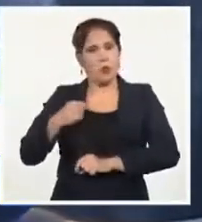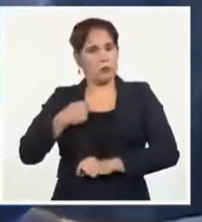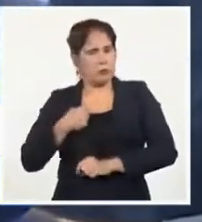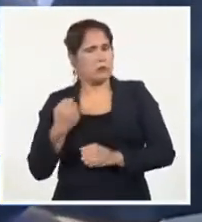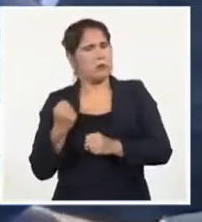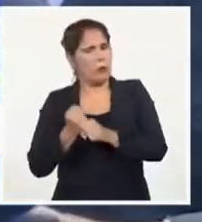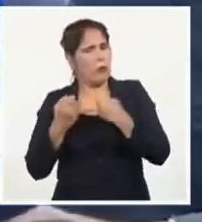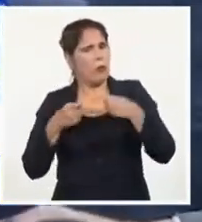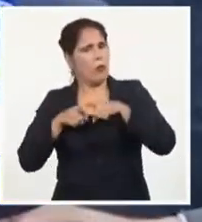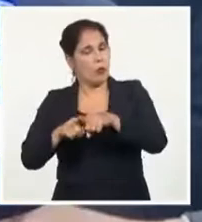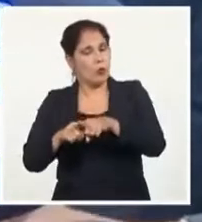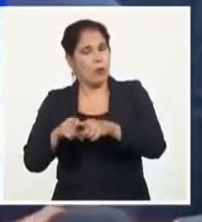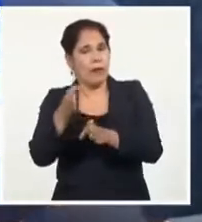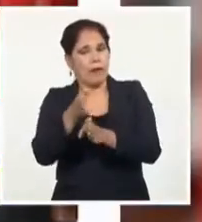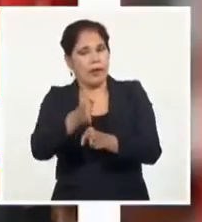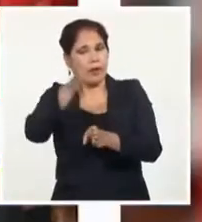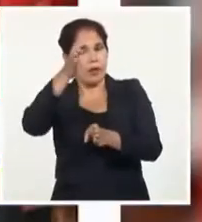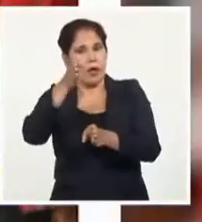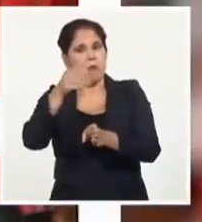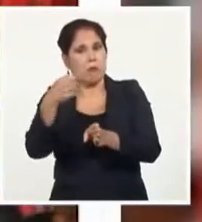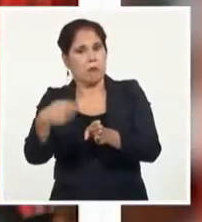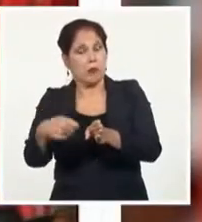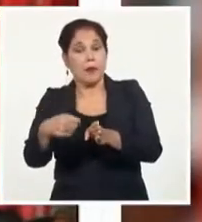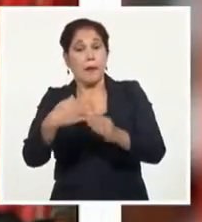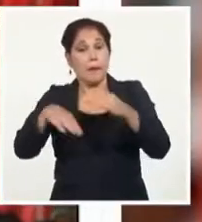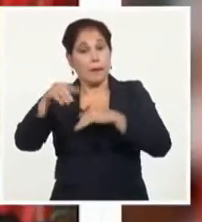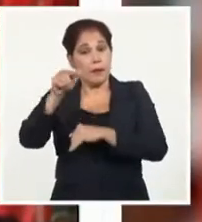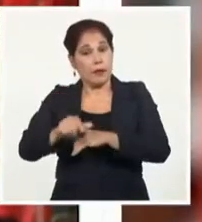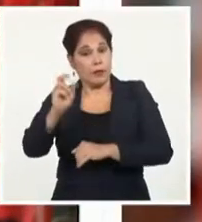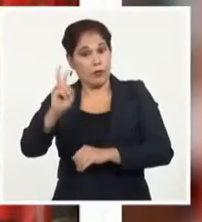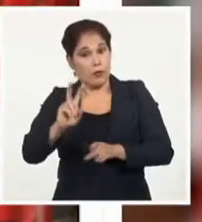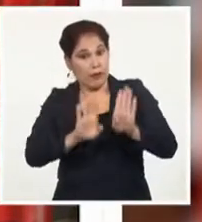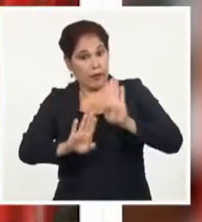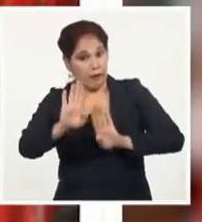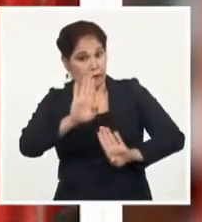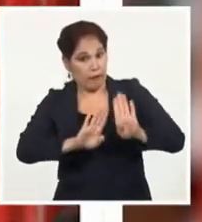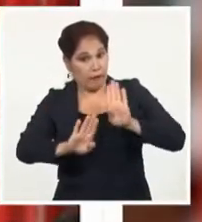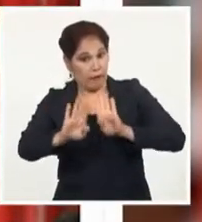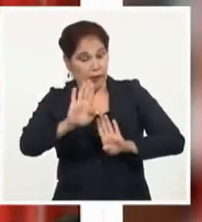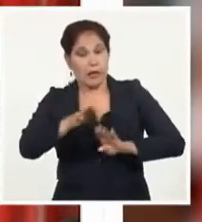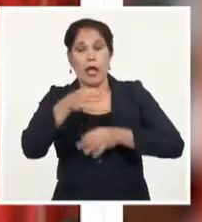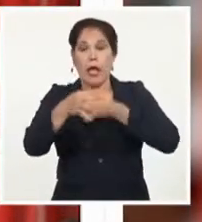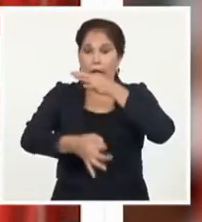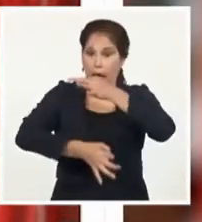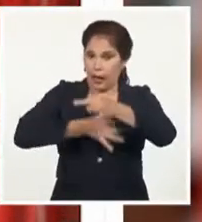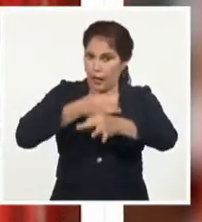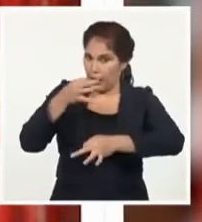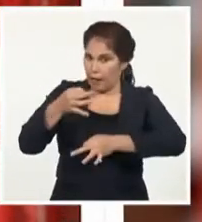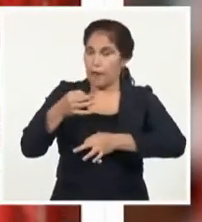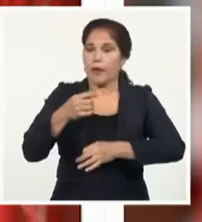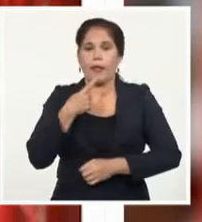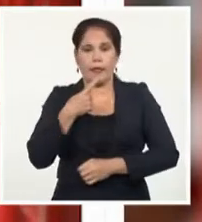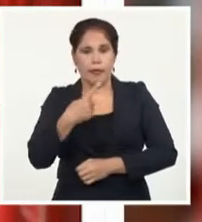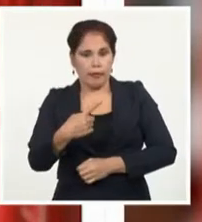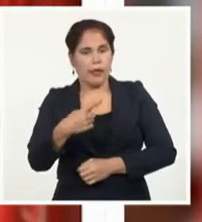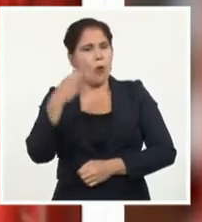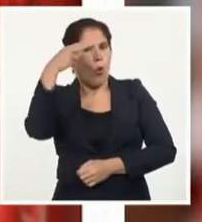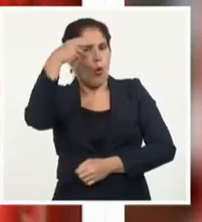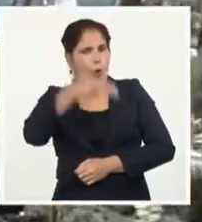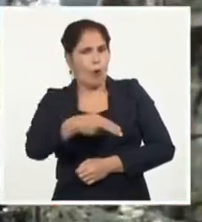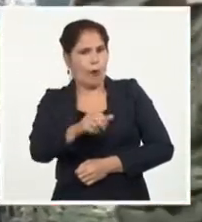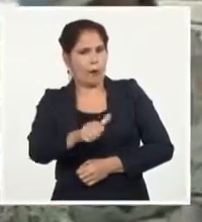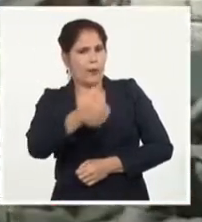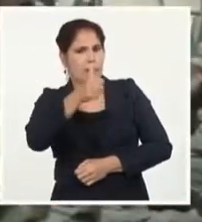reapertura de las fronteras. Por su parte, el ministro venezolano de Defensa, Vladimir Padrino López, anunció que por orden del